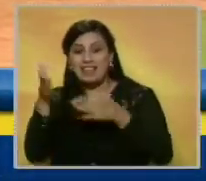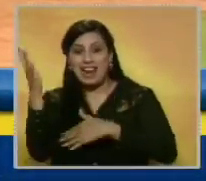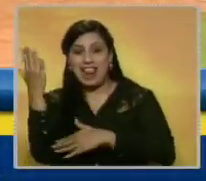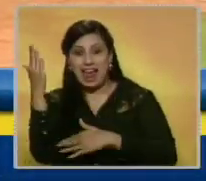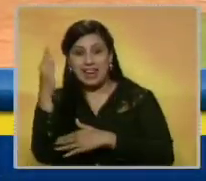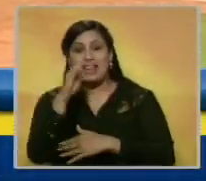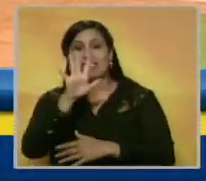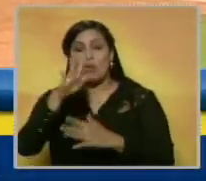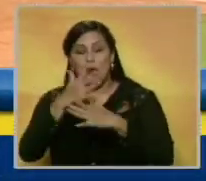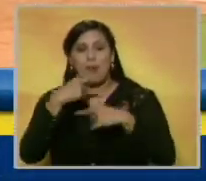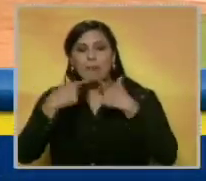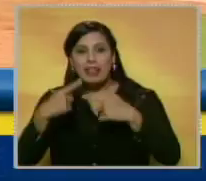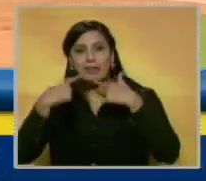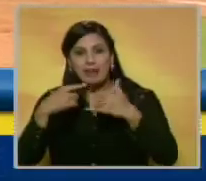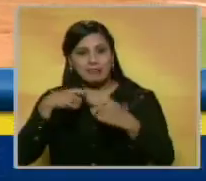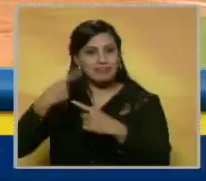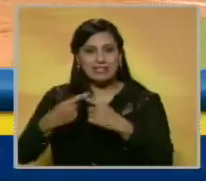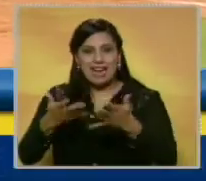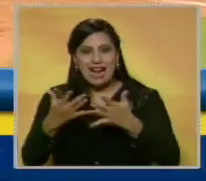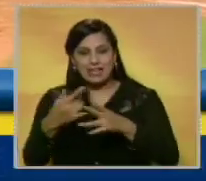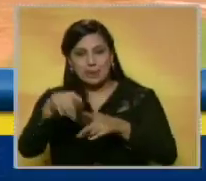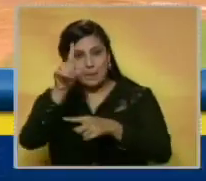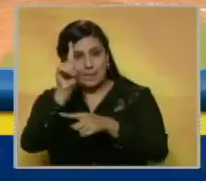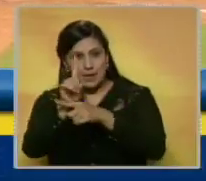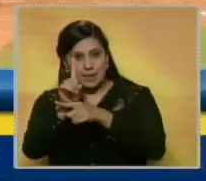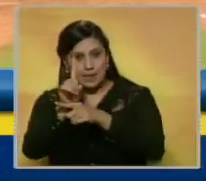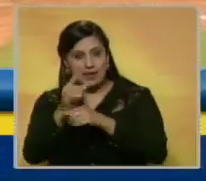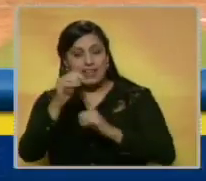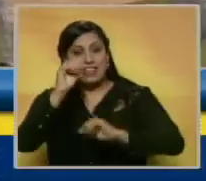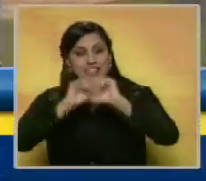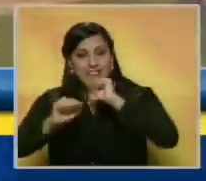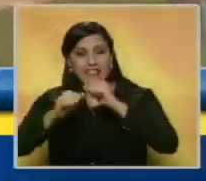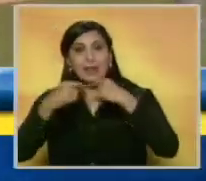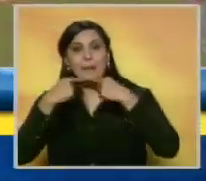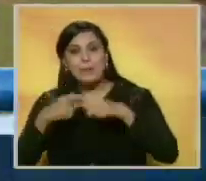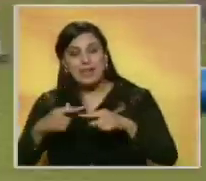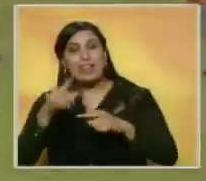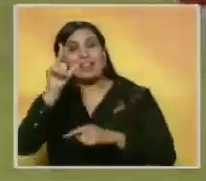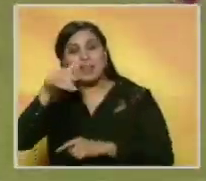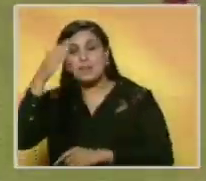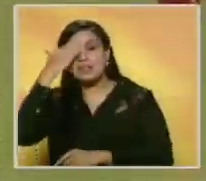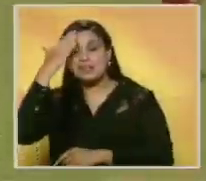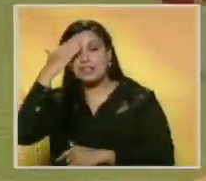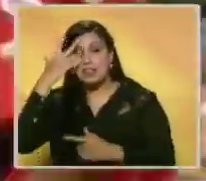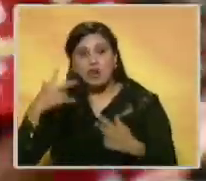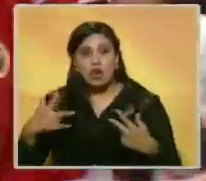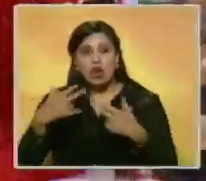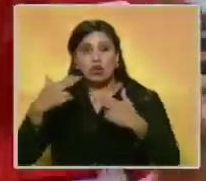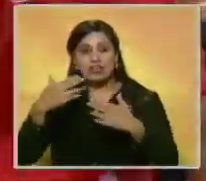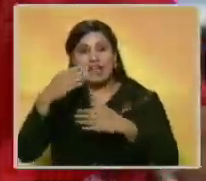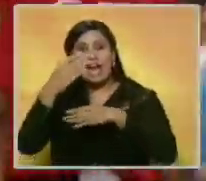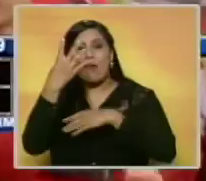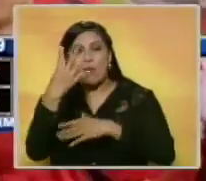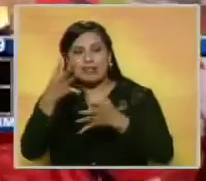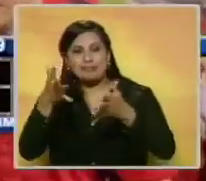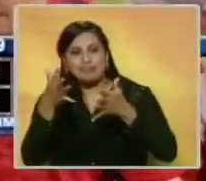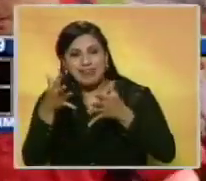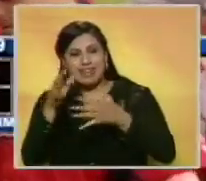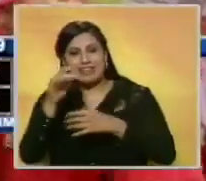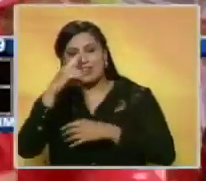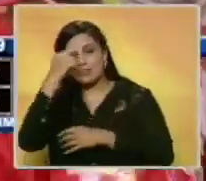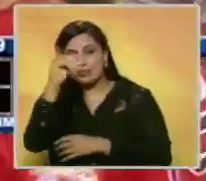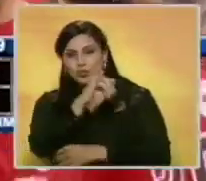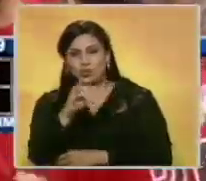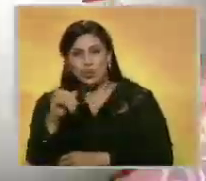Maracaibo en cinco juegos y además evitó la barrida en la serie de tres choques. Sepan también que cortaron una racha de cuatro triunfos de las